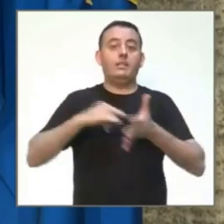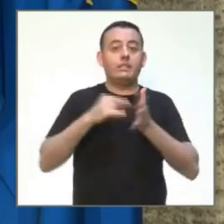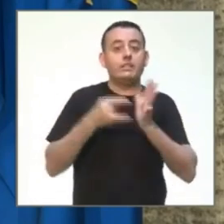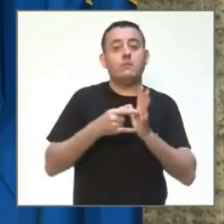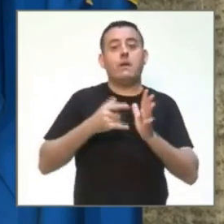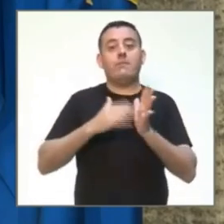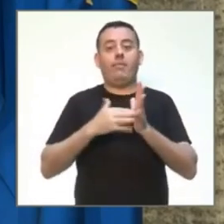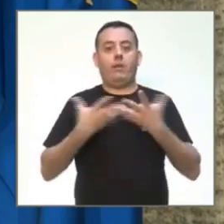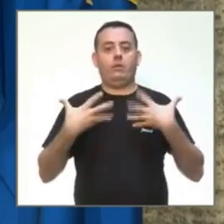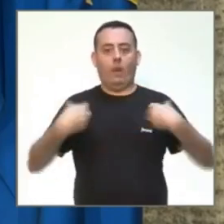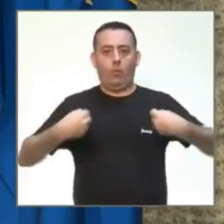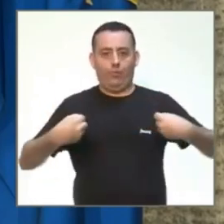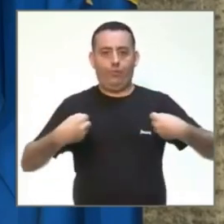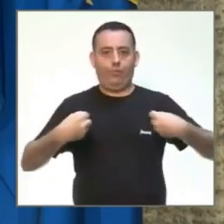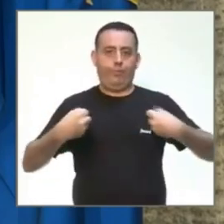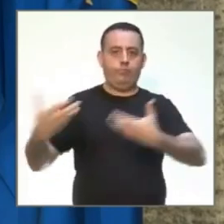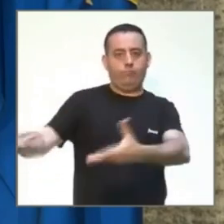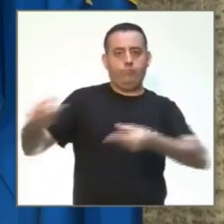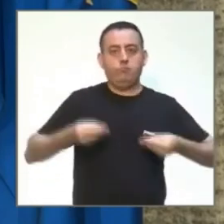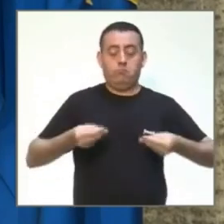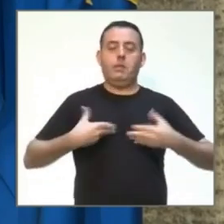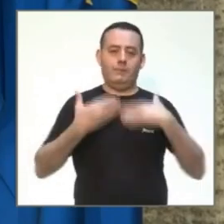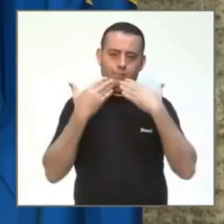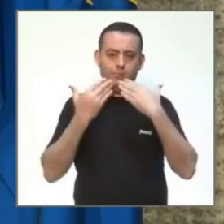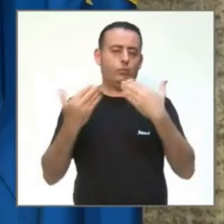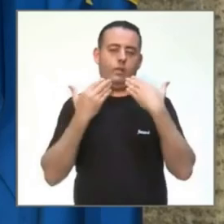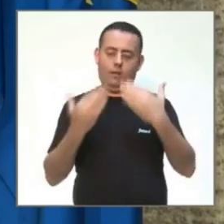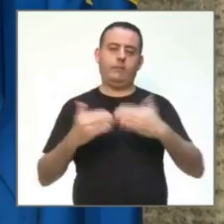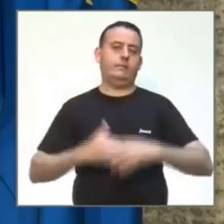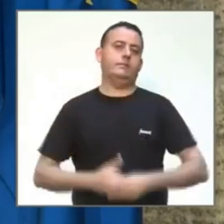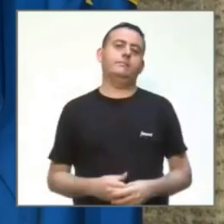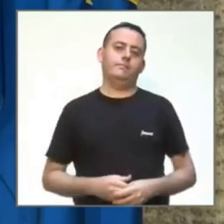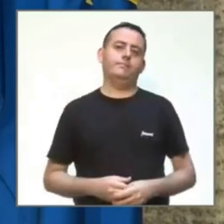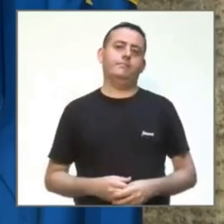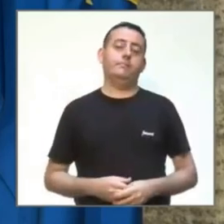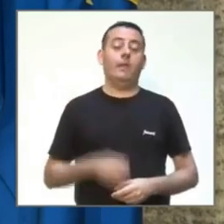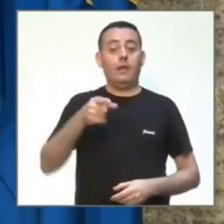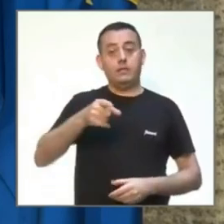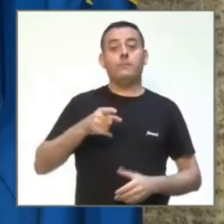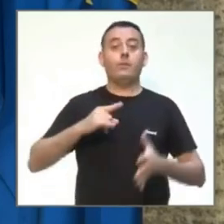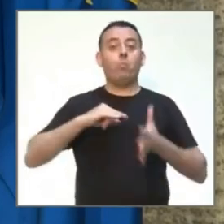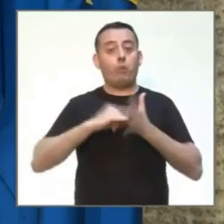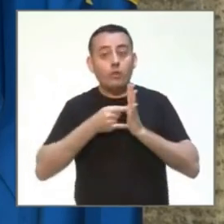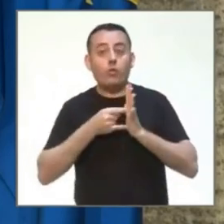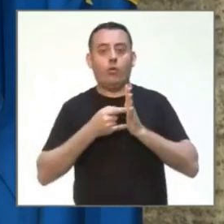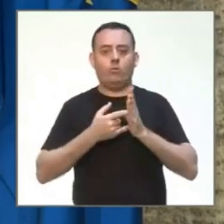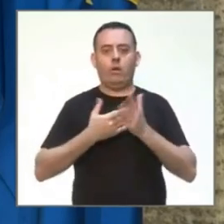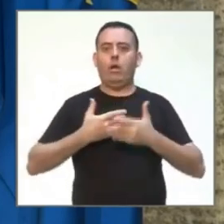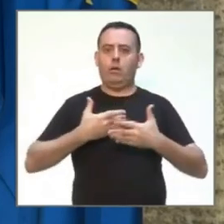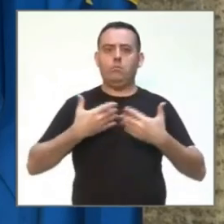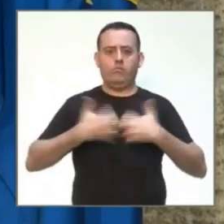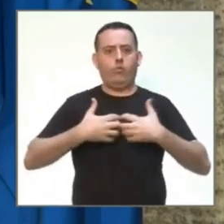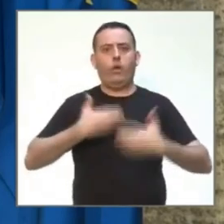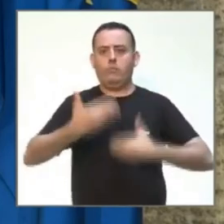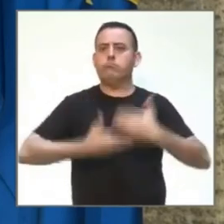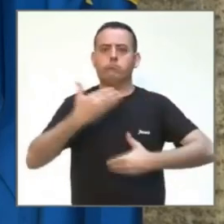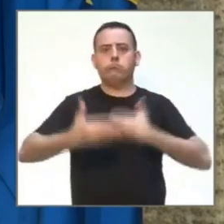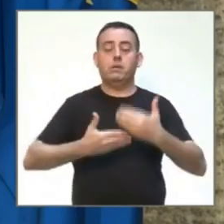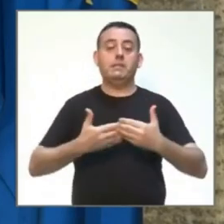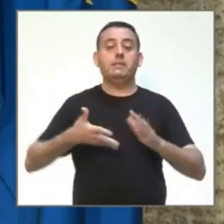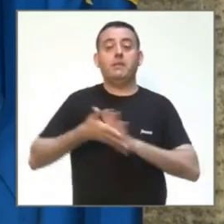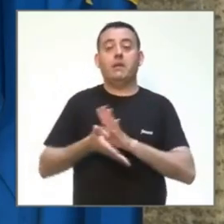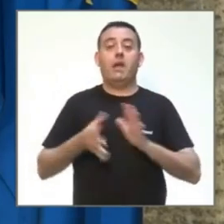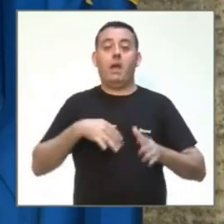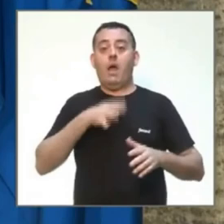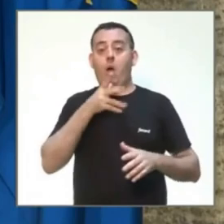Muchísimas gracias. Y la verdad es que este ya es un proyecto en marcha, nos va a servir como un instrumento más en